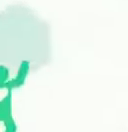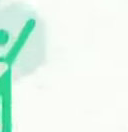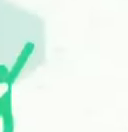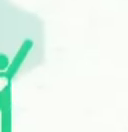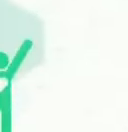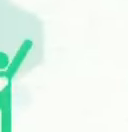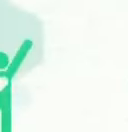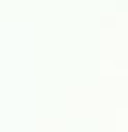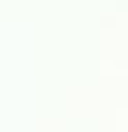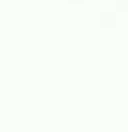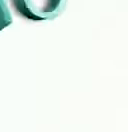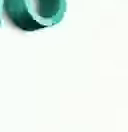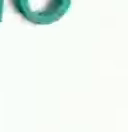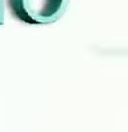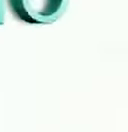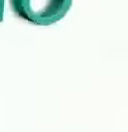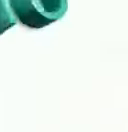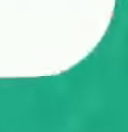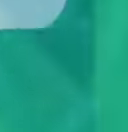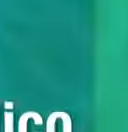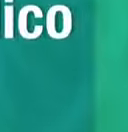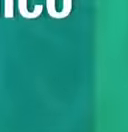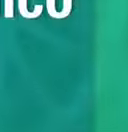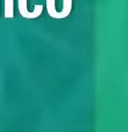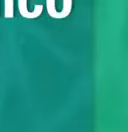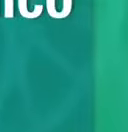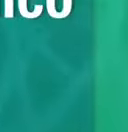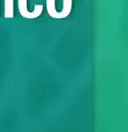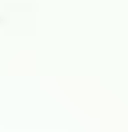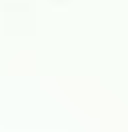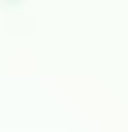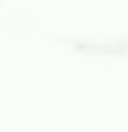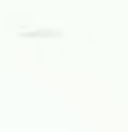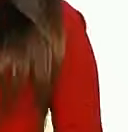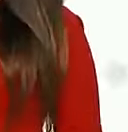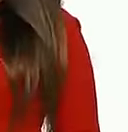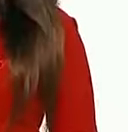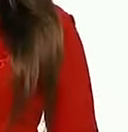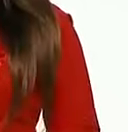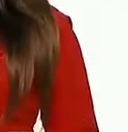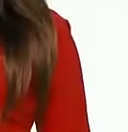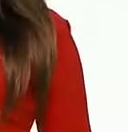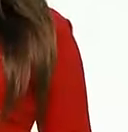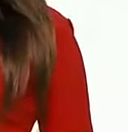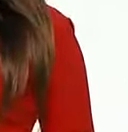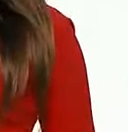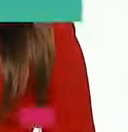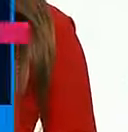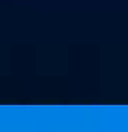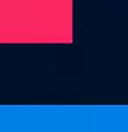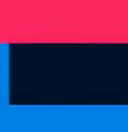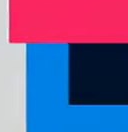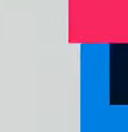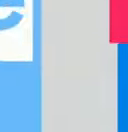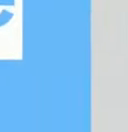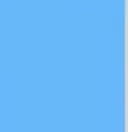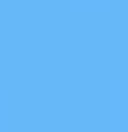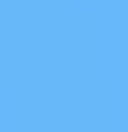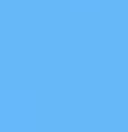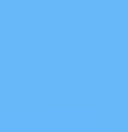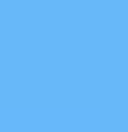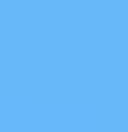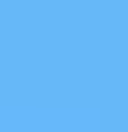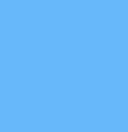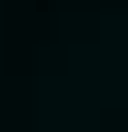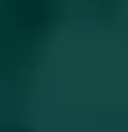salud, por encima de todo. Muy pronto, cuerpo médico. Tus consultas, sin salir de casa. Por TV Perú.